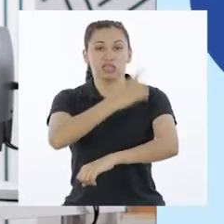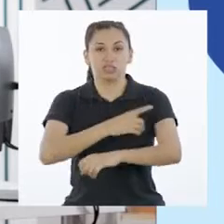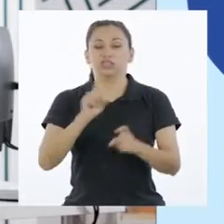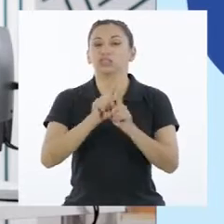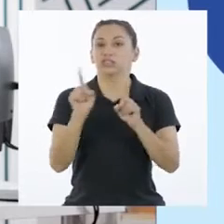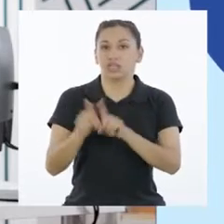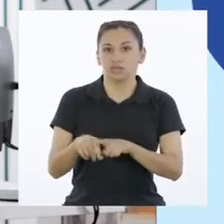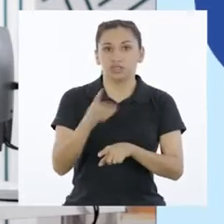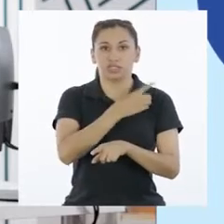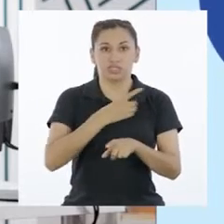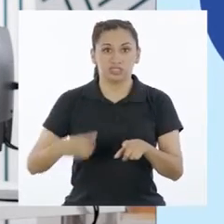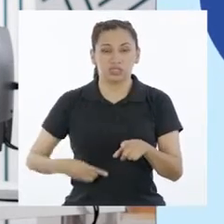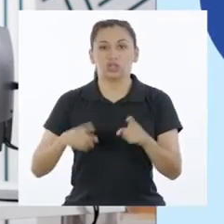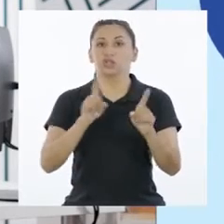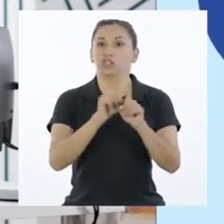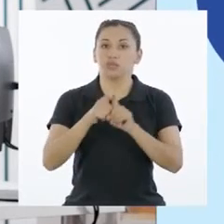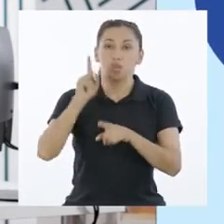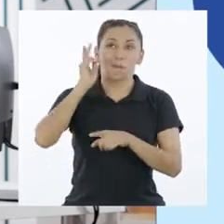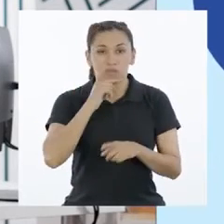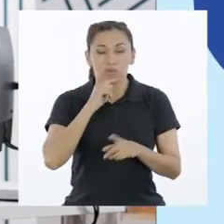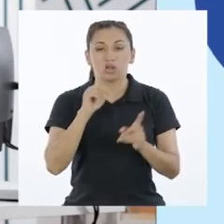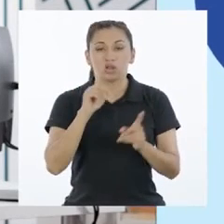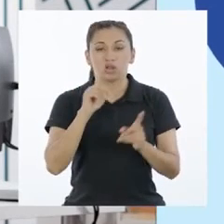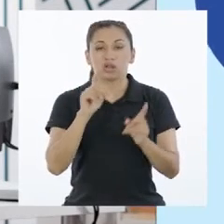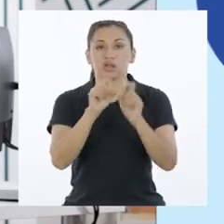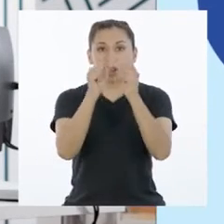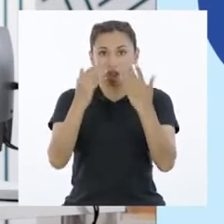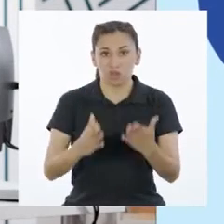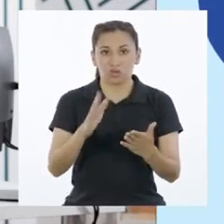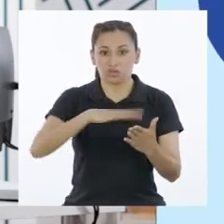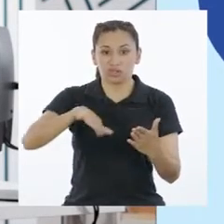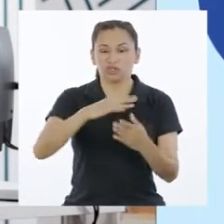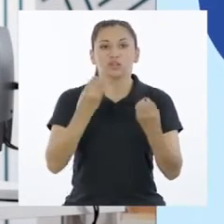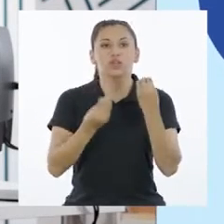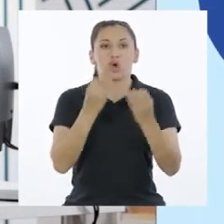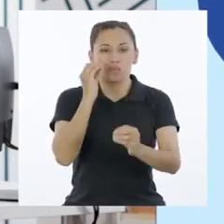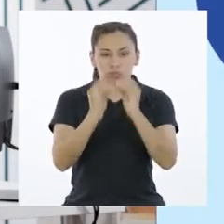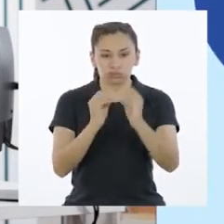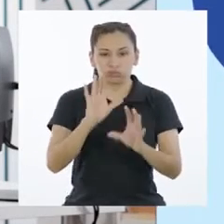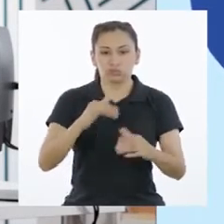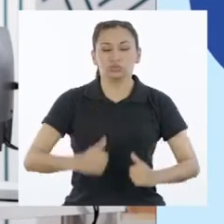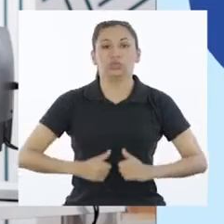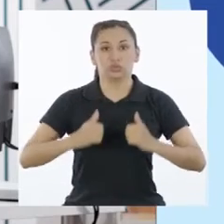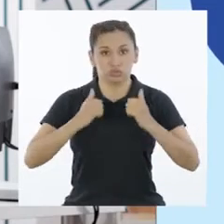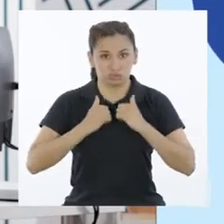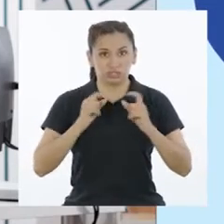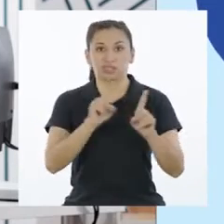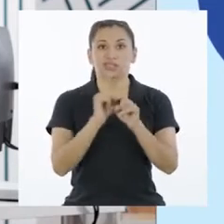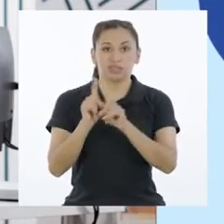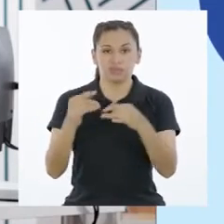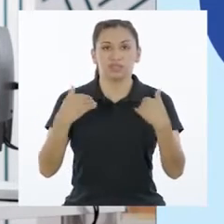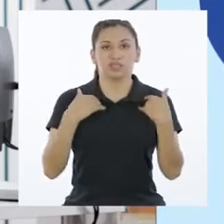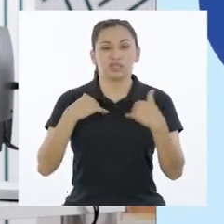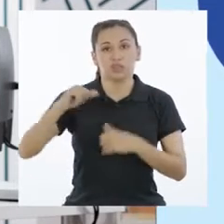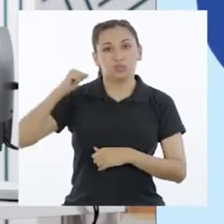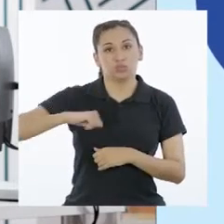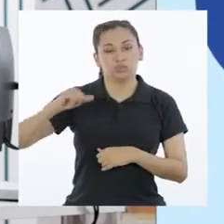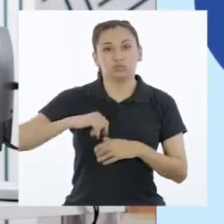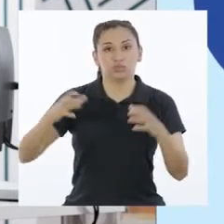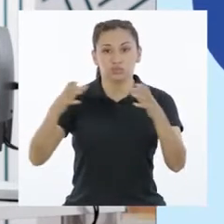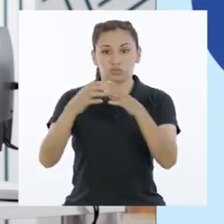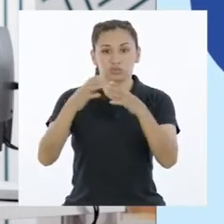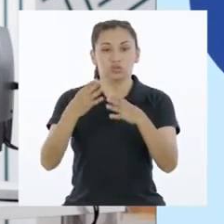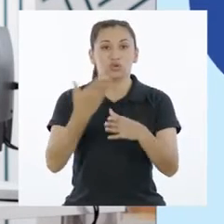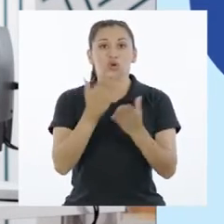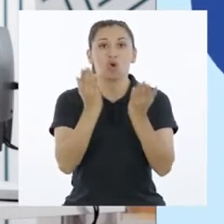directivos, docentes y estudiantes. Se encarga de ver la vida organizativa de la institución educativa. También están los